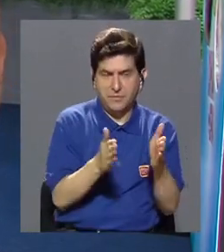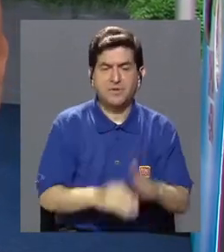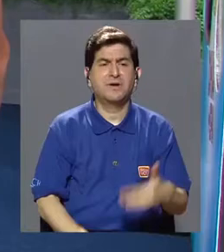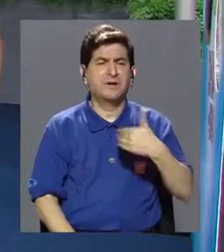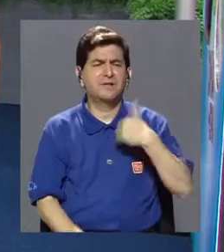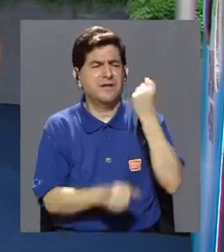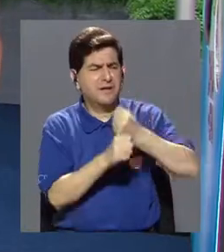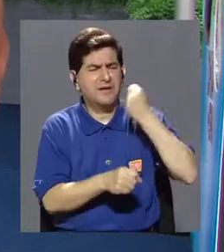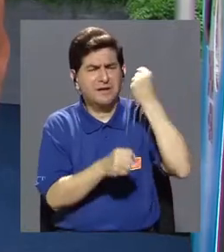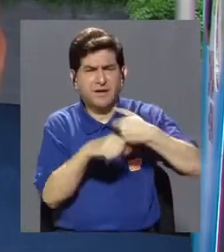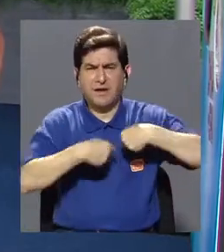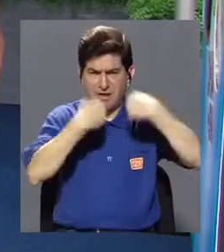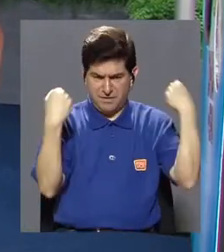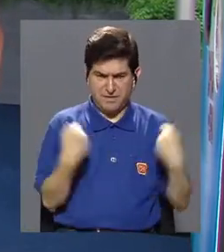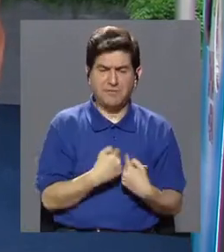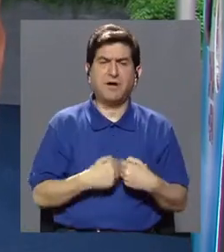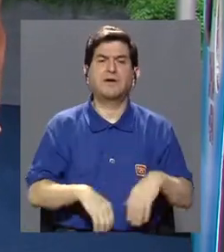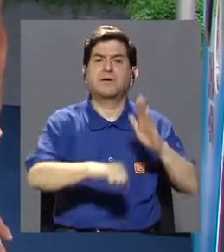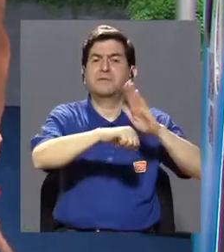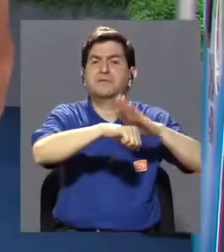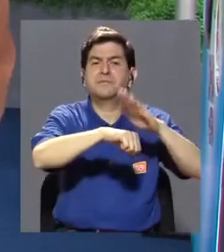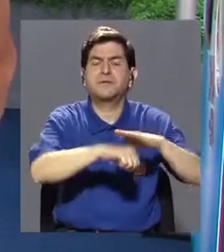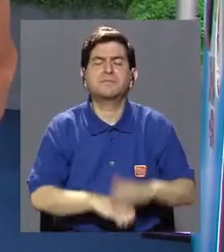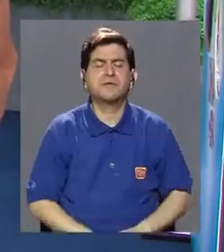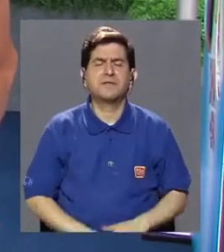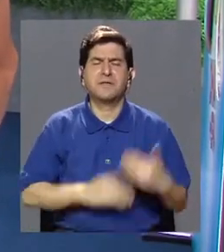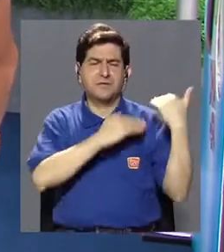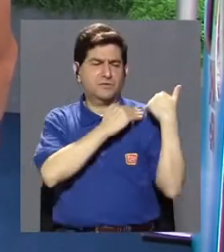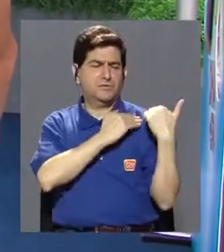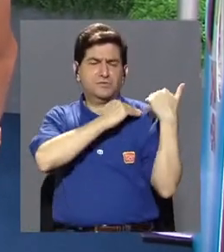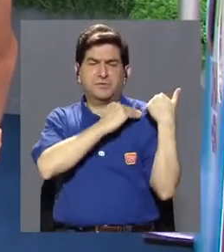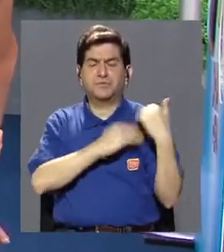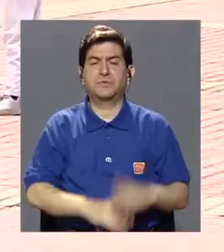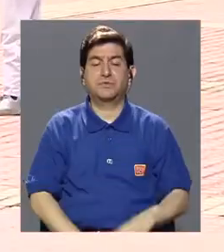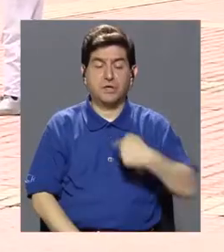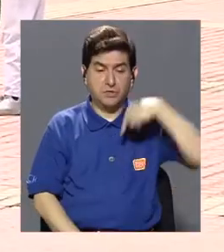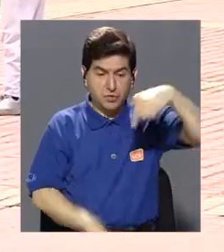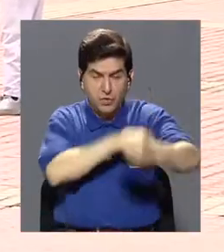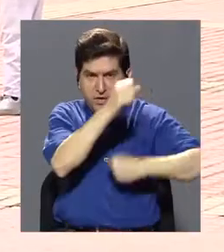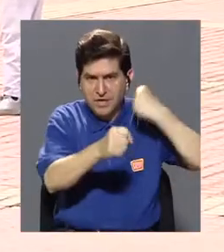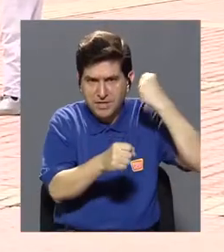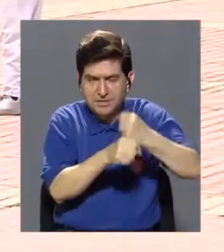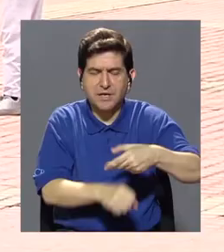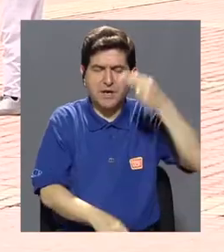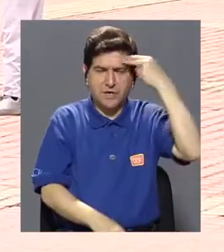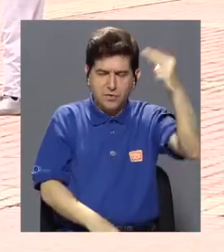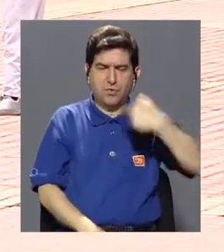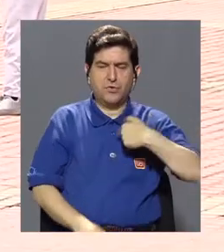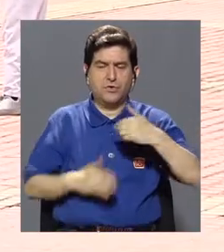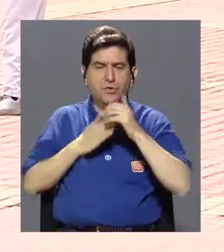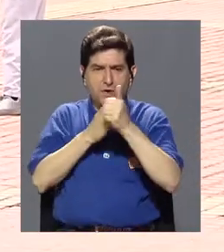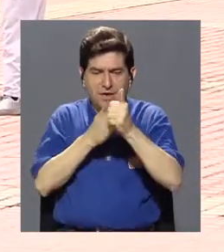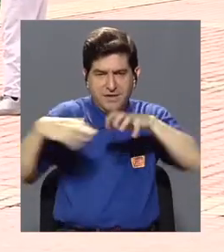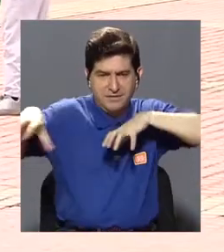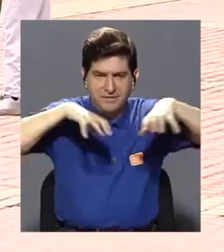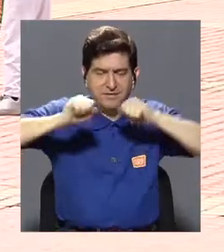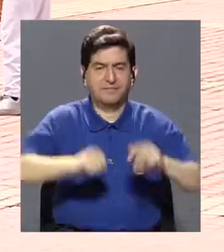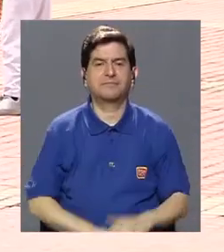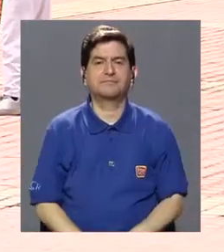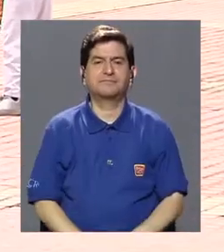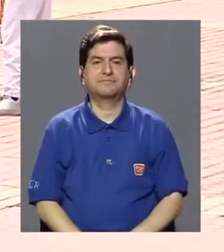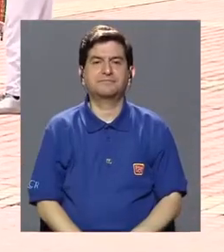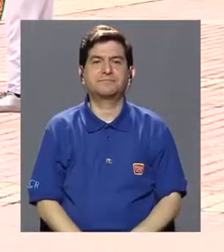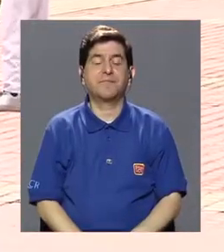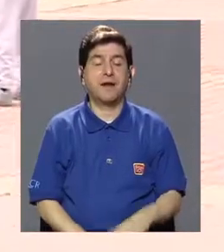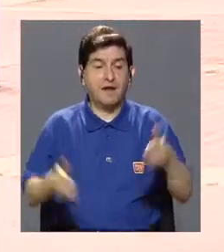el caso de nosotros, los deportistas, tenemos que trabajar el corazón porque es el que nos va a dar esa resistencia que queremos. Me toca este año, y es un honor ser mariscal